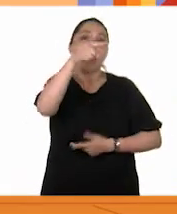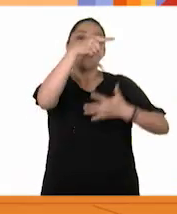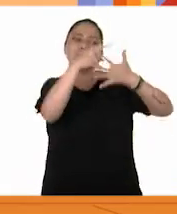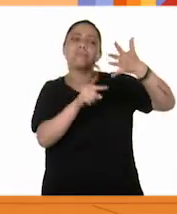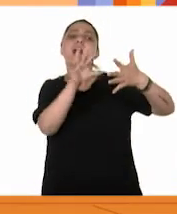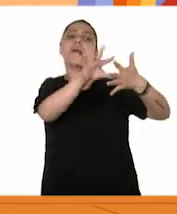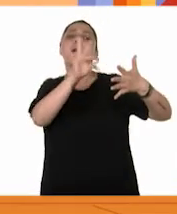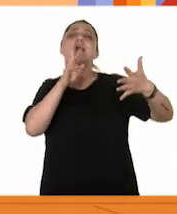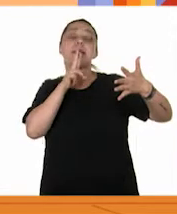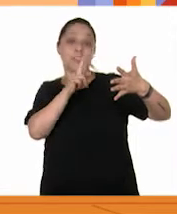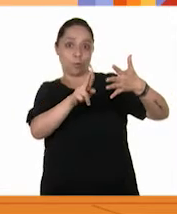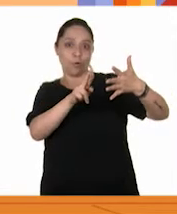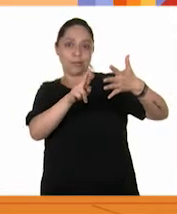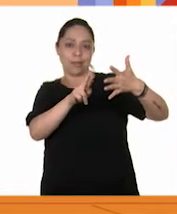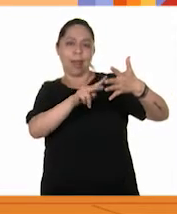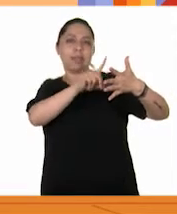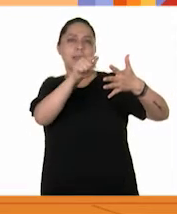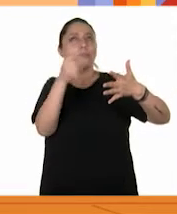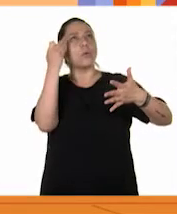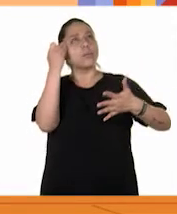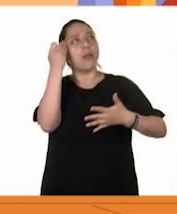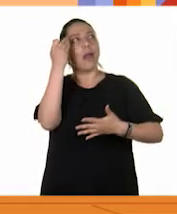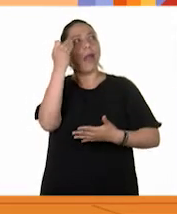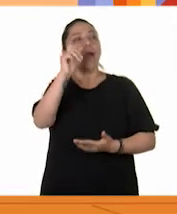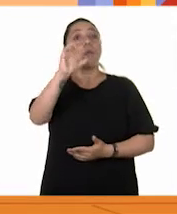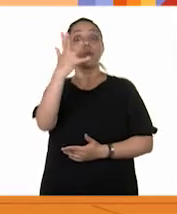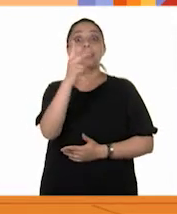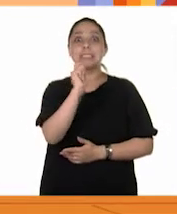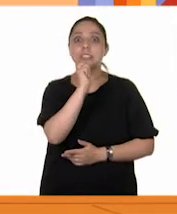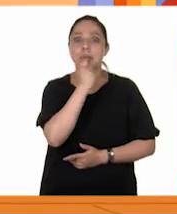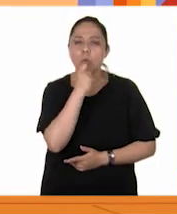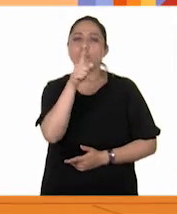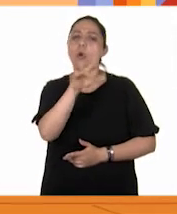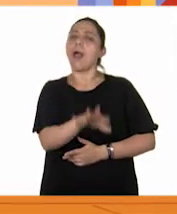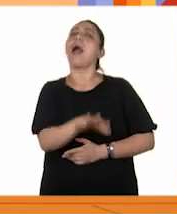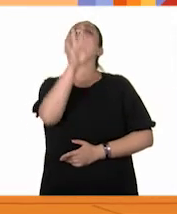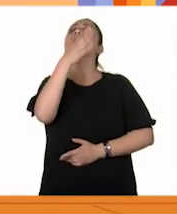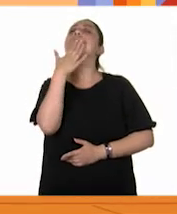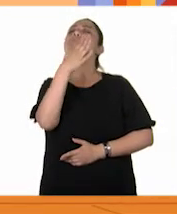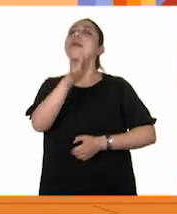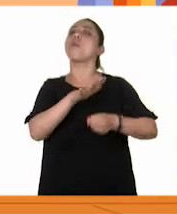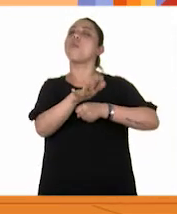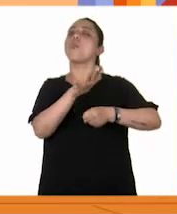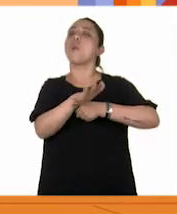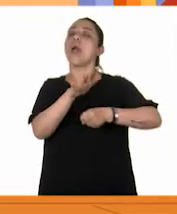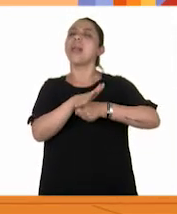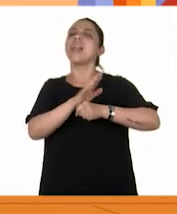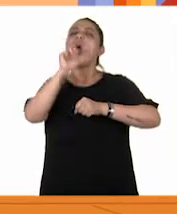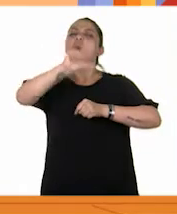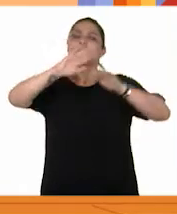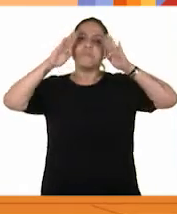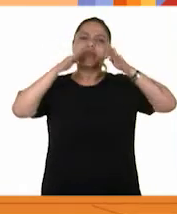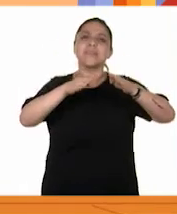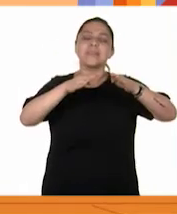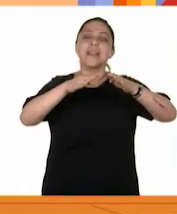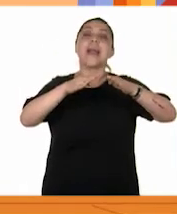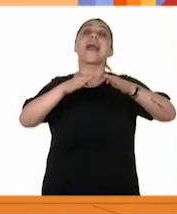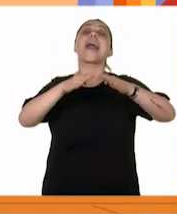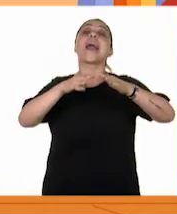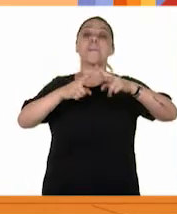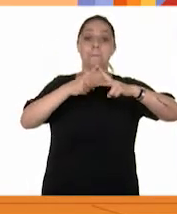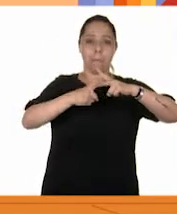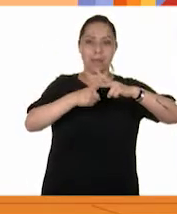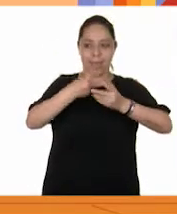respuesta. Enseguida contarán con cinco segundos para elegir la que crean correcta. El eje temático es geometría.